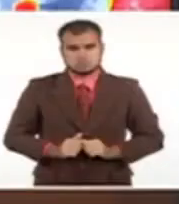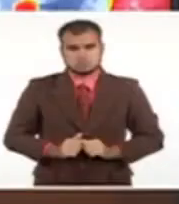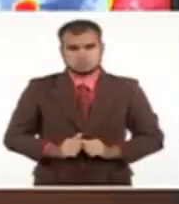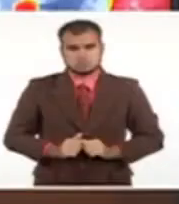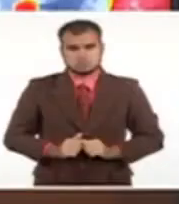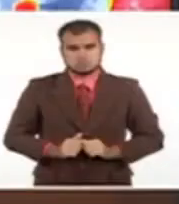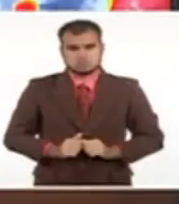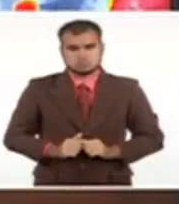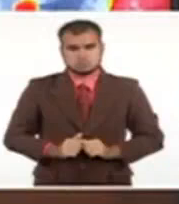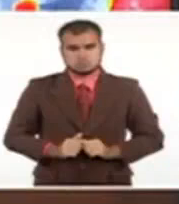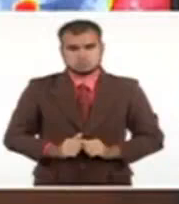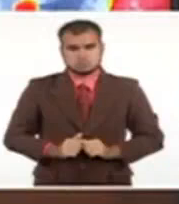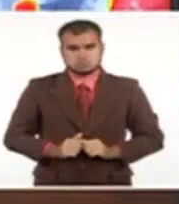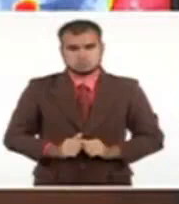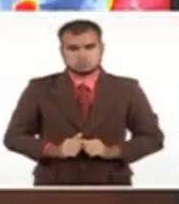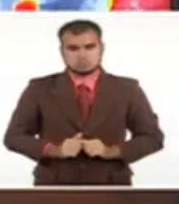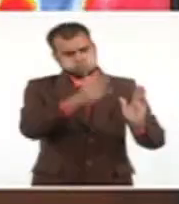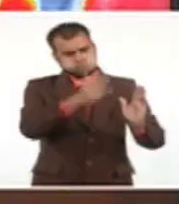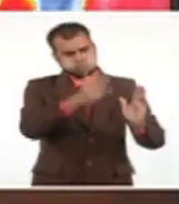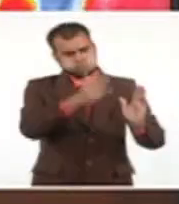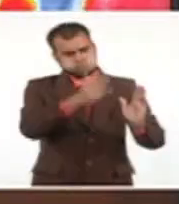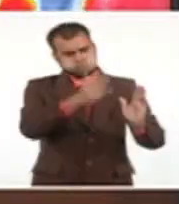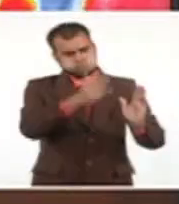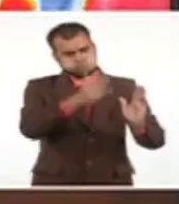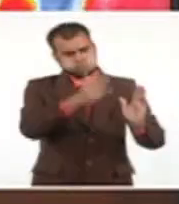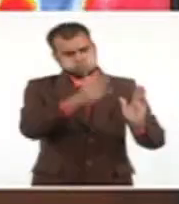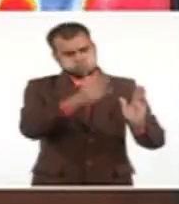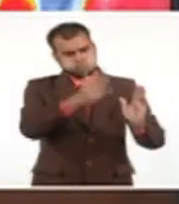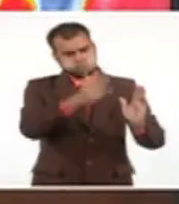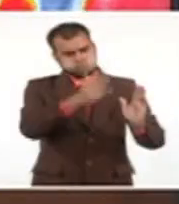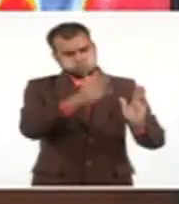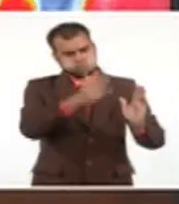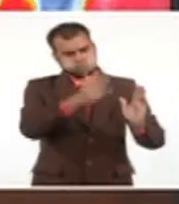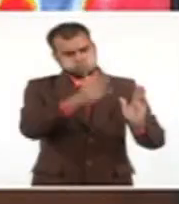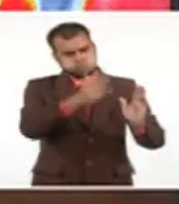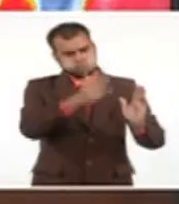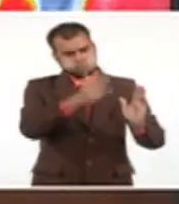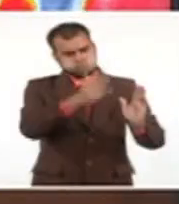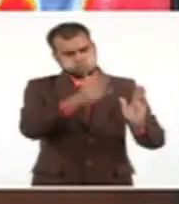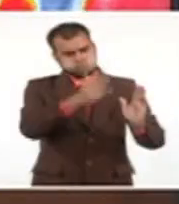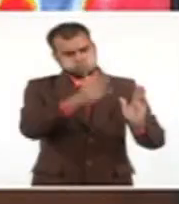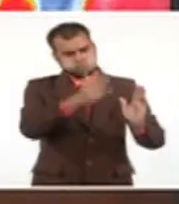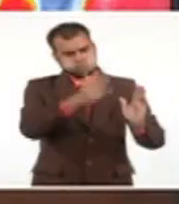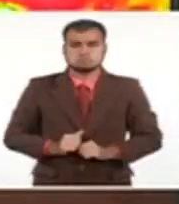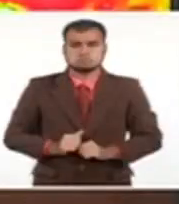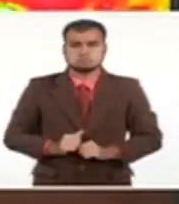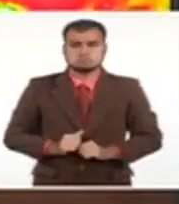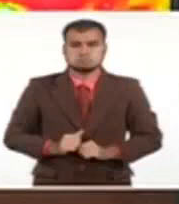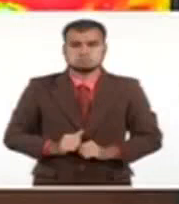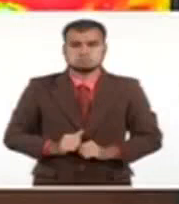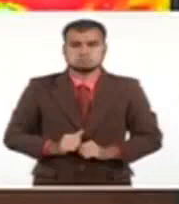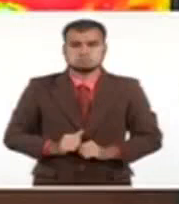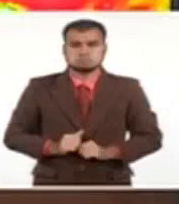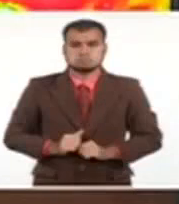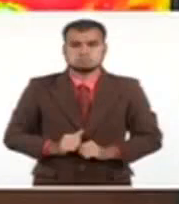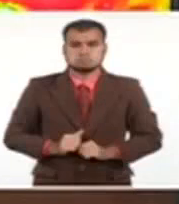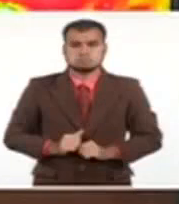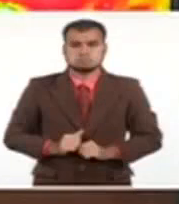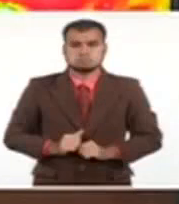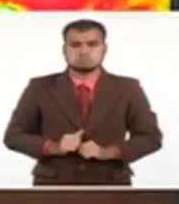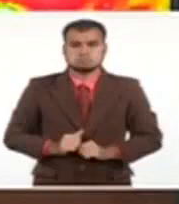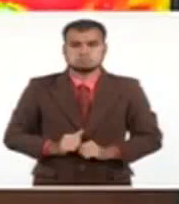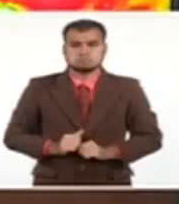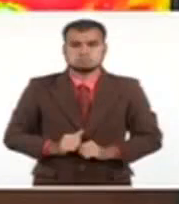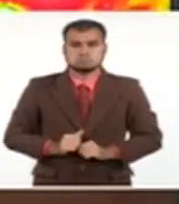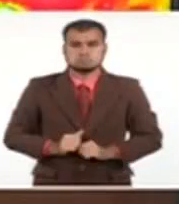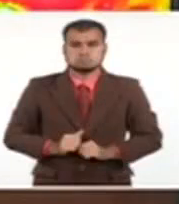ligeras, dependiendo el tramo de costa que sea. Pero bueno, esto es lo fundamental que quería compartir con ustedes en este